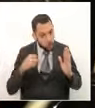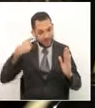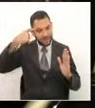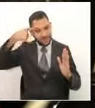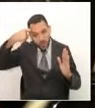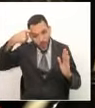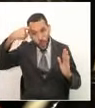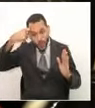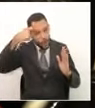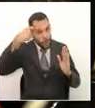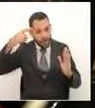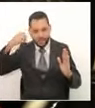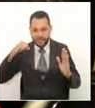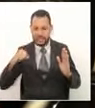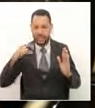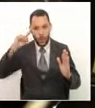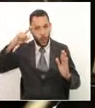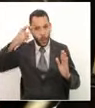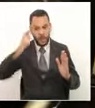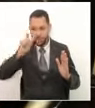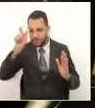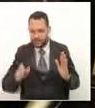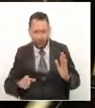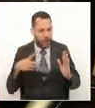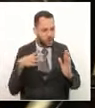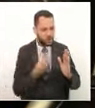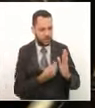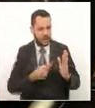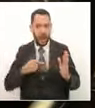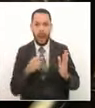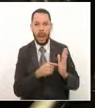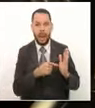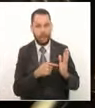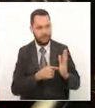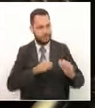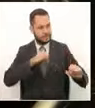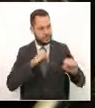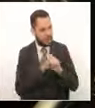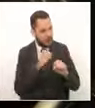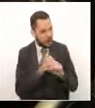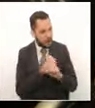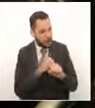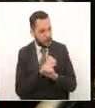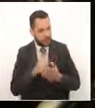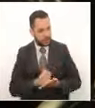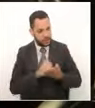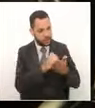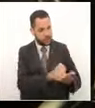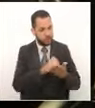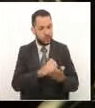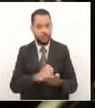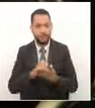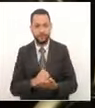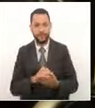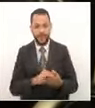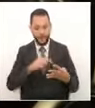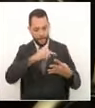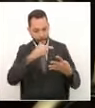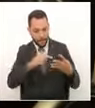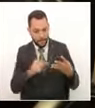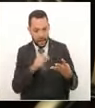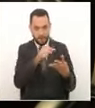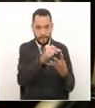y su equipo, donde estamos para trabajar en cuatro, bueno, entonces ahora,